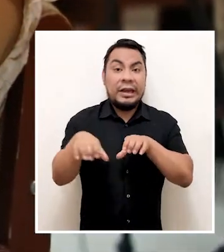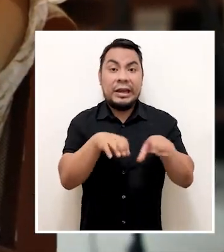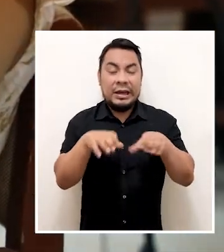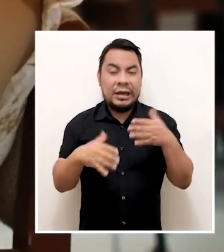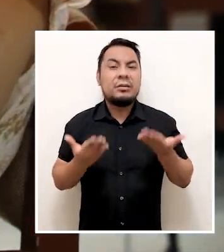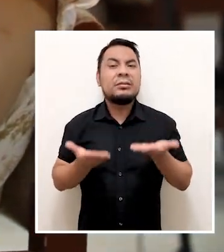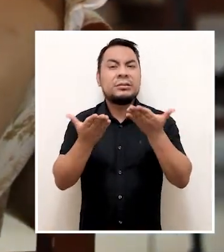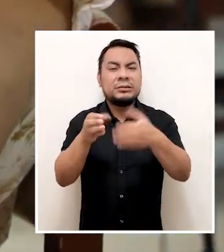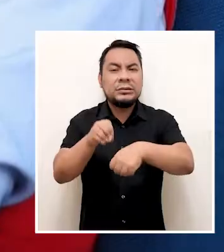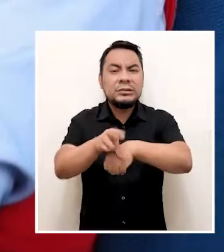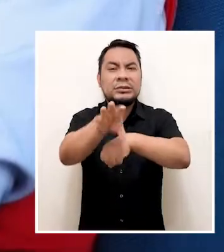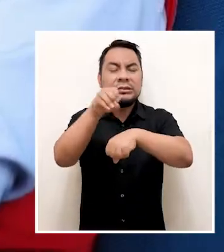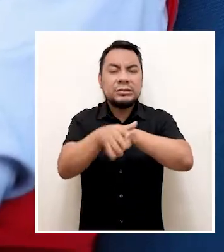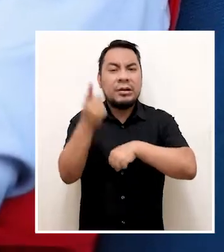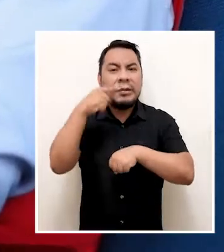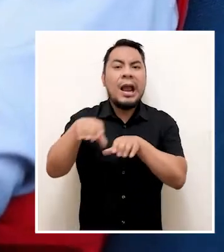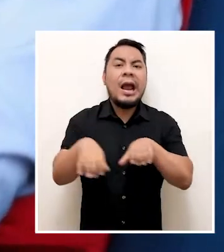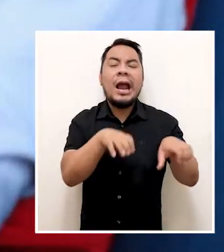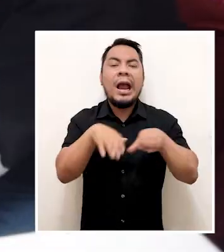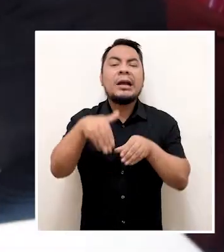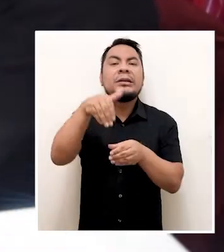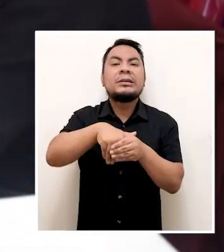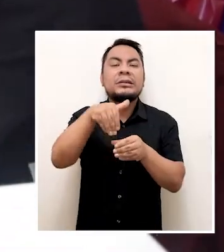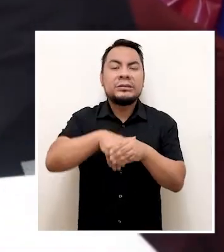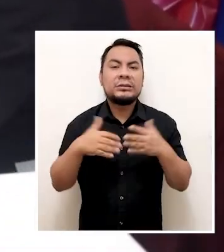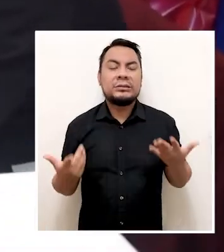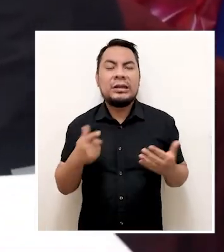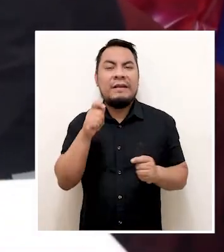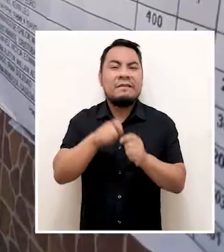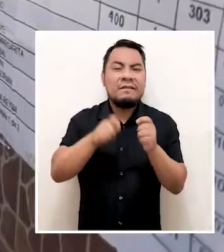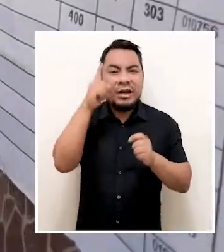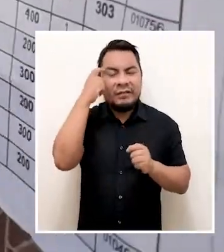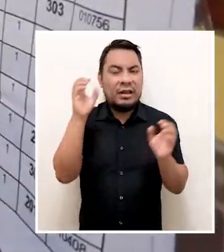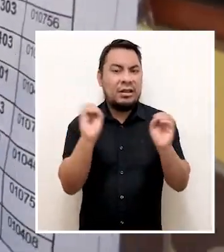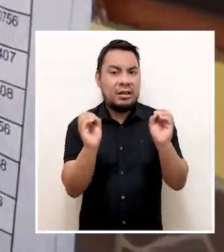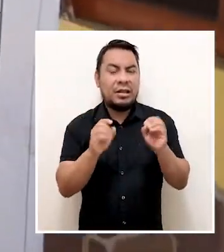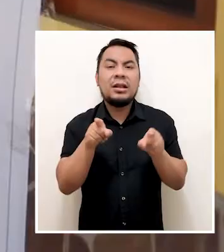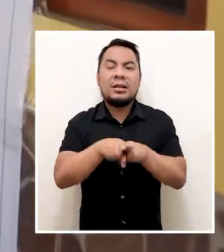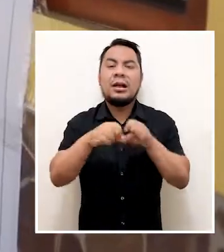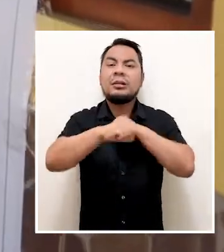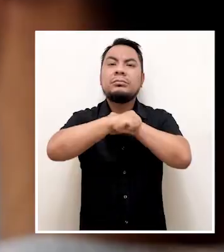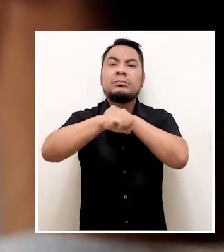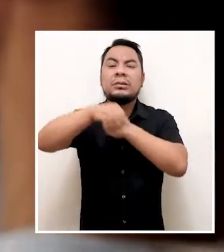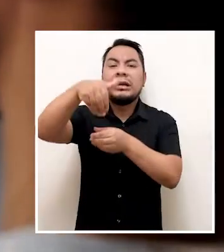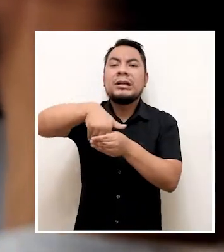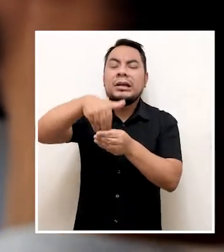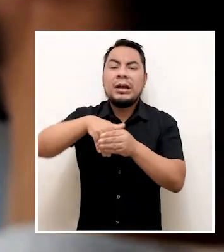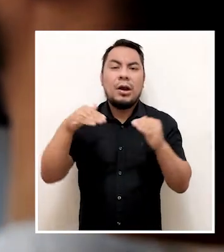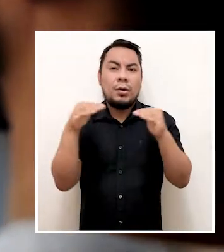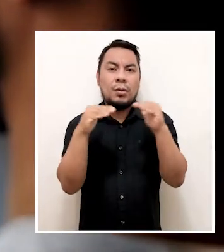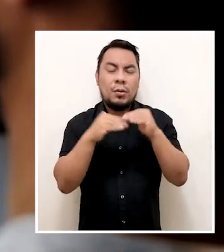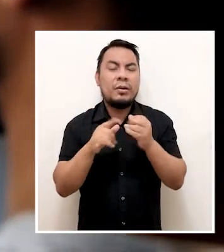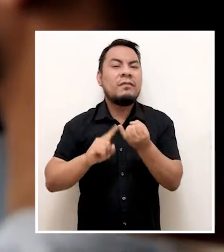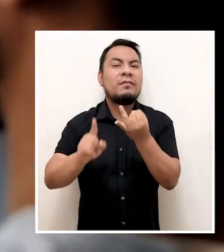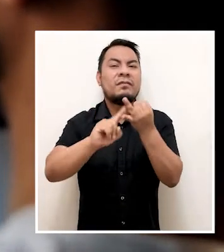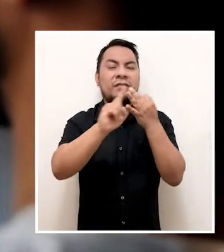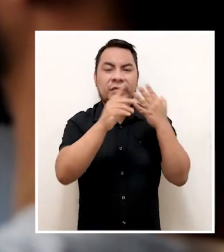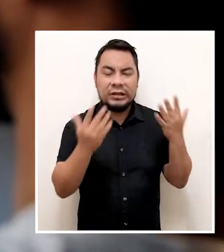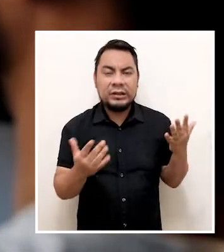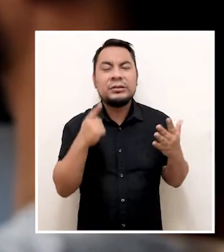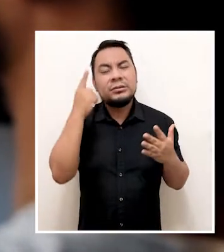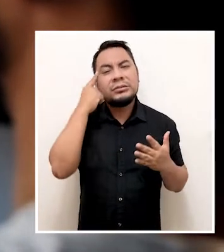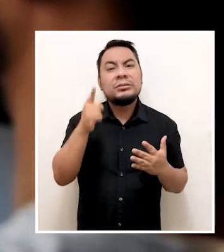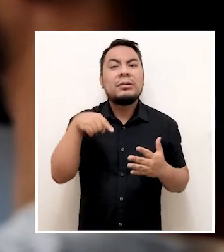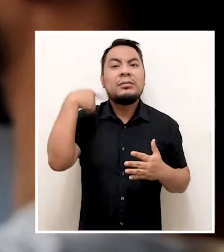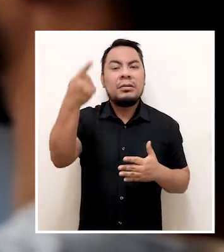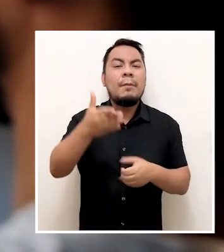Estas prácticas abordan recomendaciones para realizar elecciones sin acoso político, tener campañas electorales paritarias,